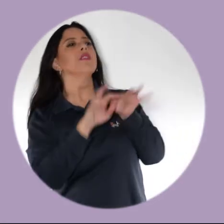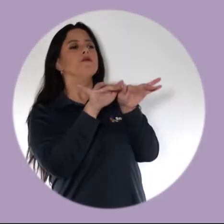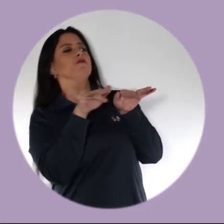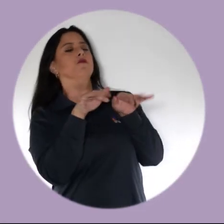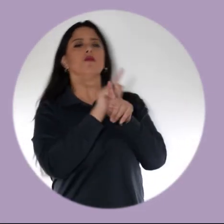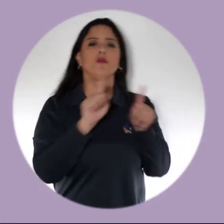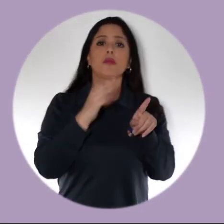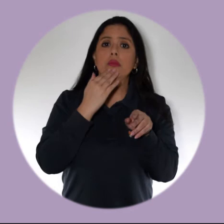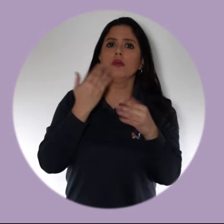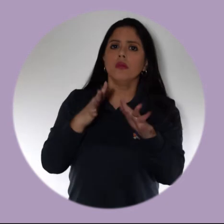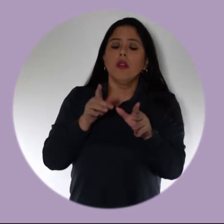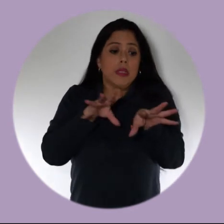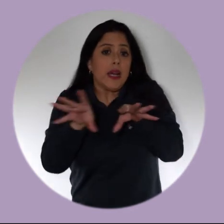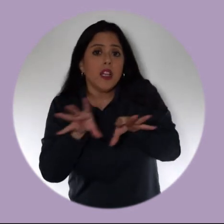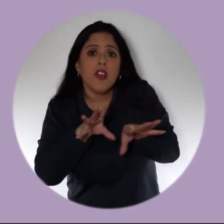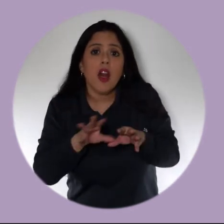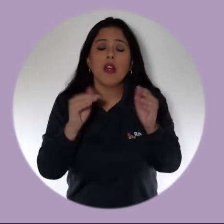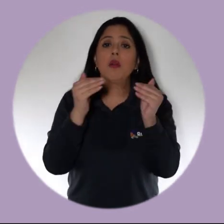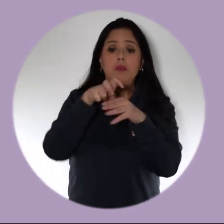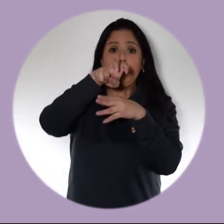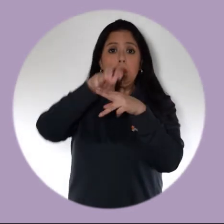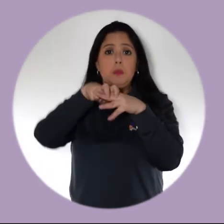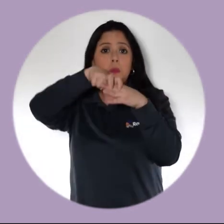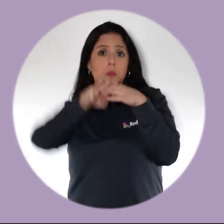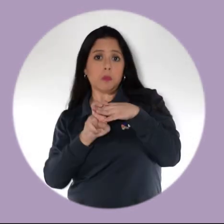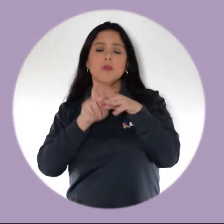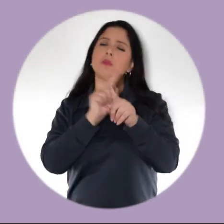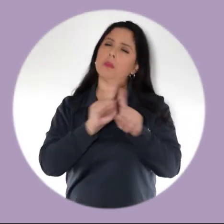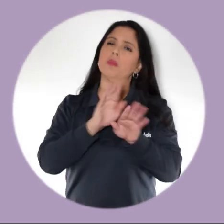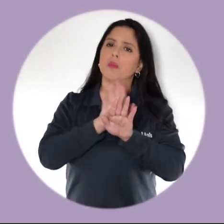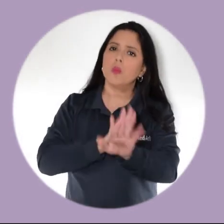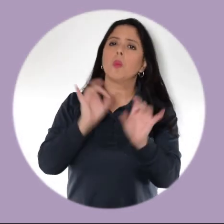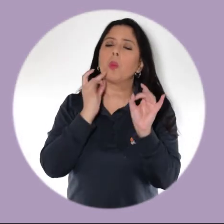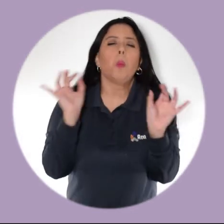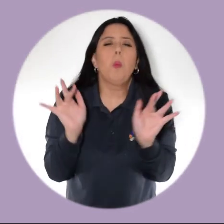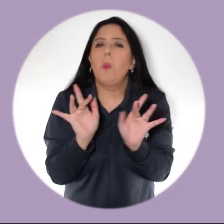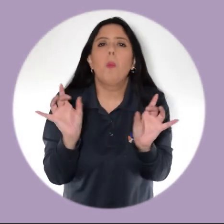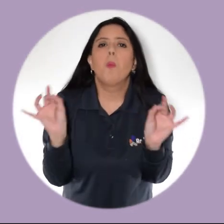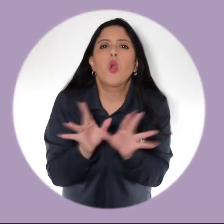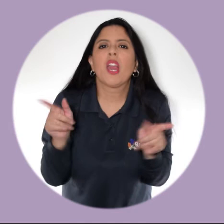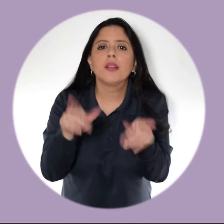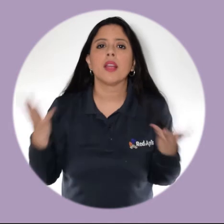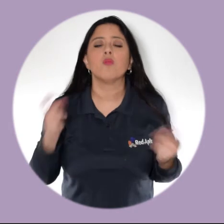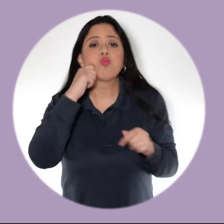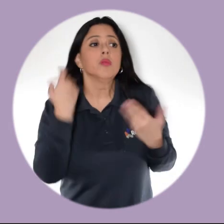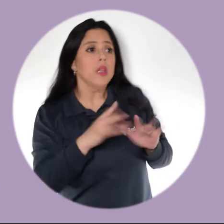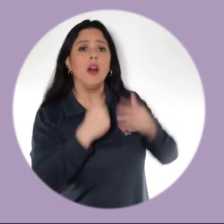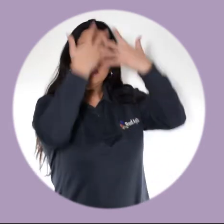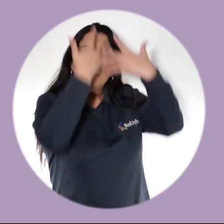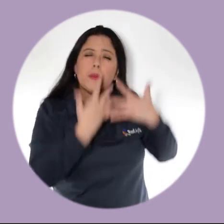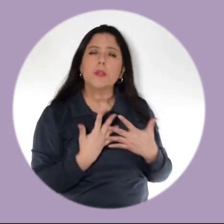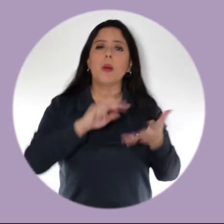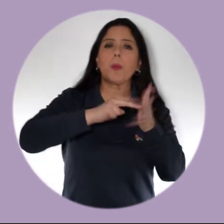realizar actividades con tus aparatos electrónicos desde la cama o el sofá. Esto puede causar daños físicos a